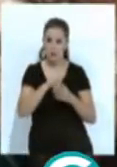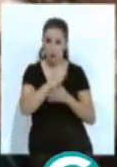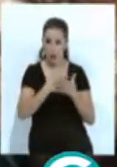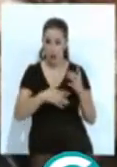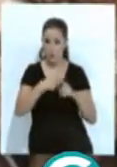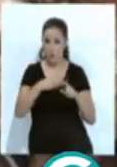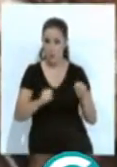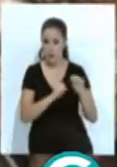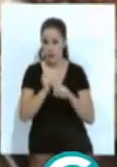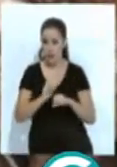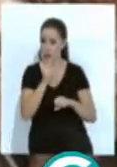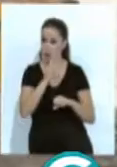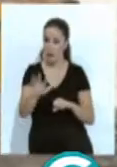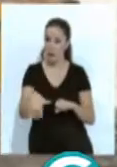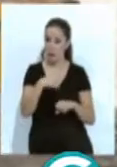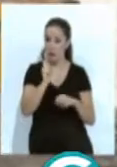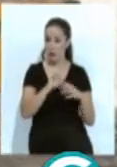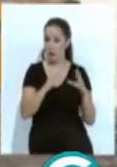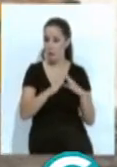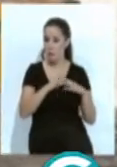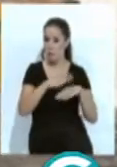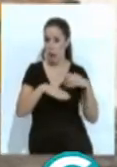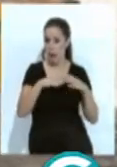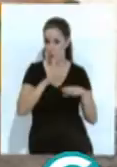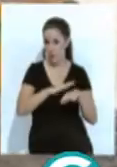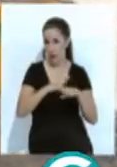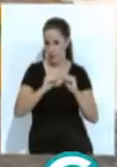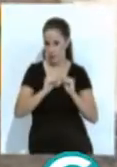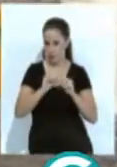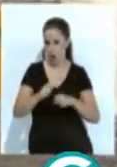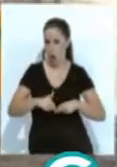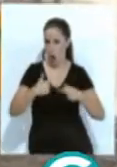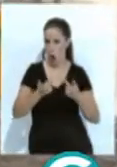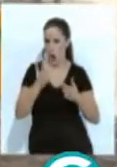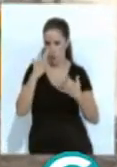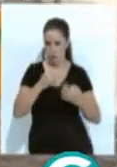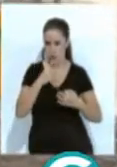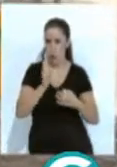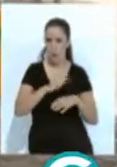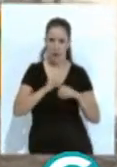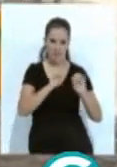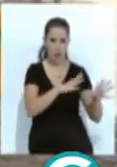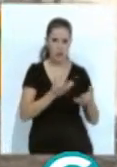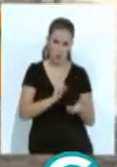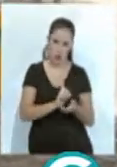protegidos y que habían sido sacados de la crista para recuperar su estado original, no para convertirse en basura.